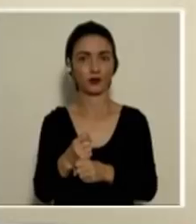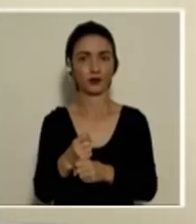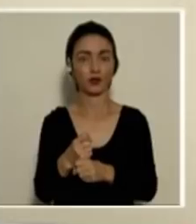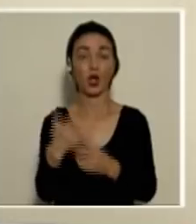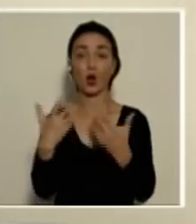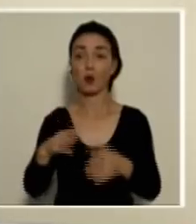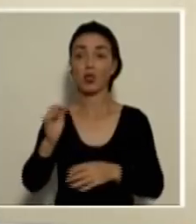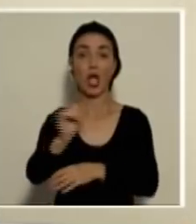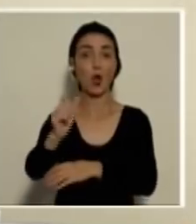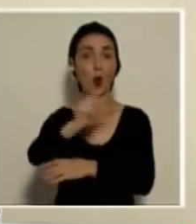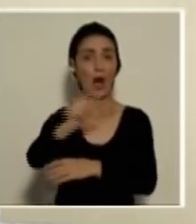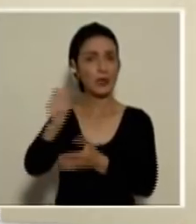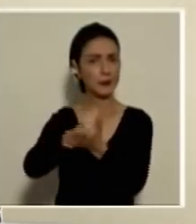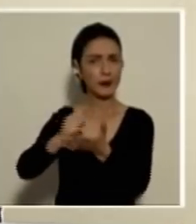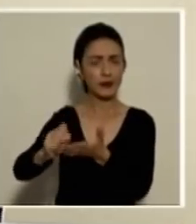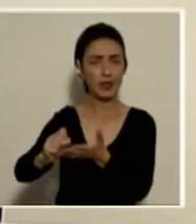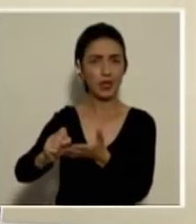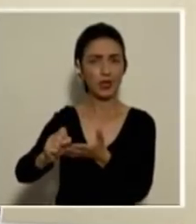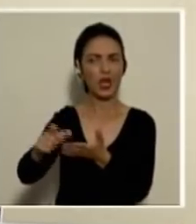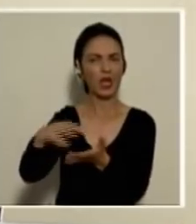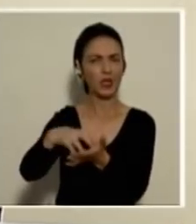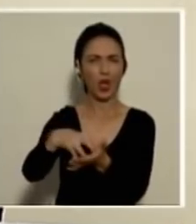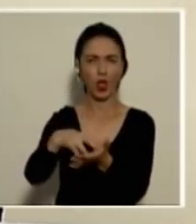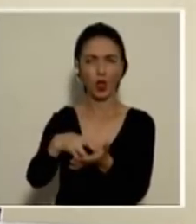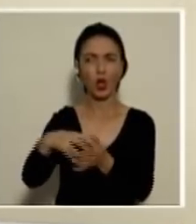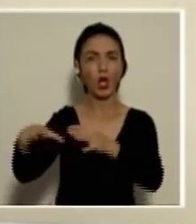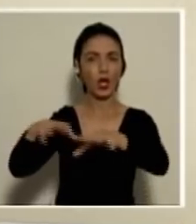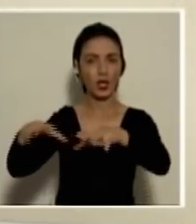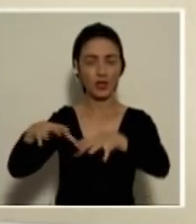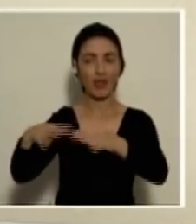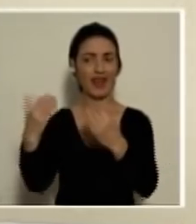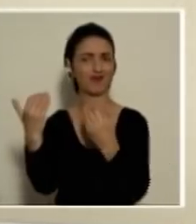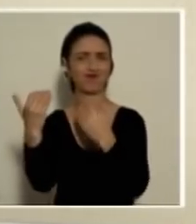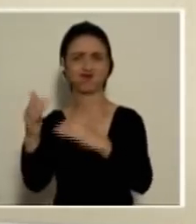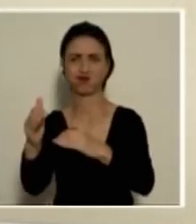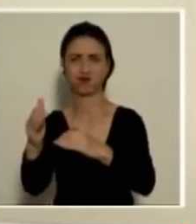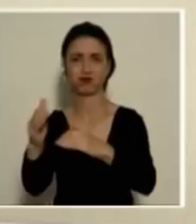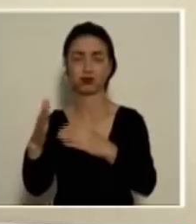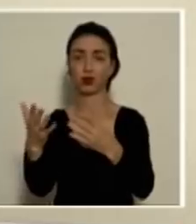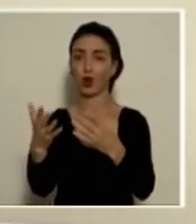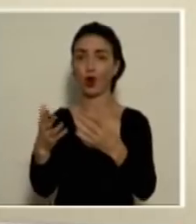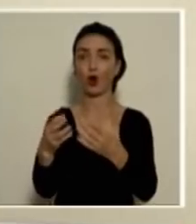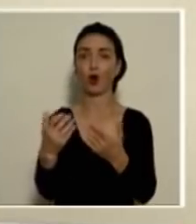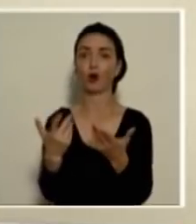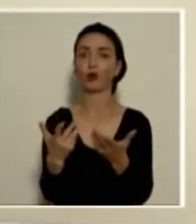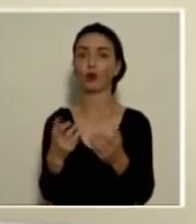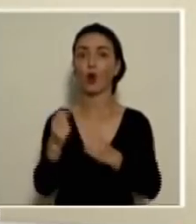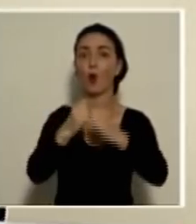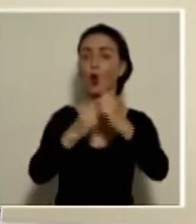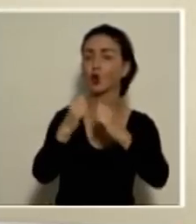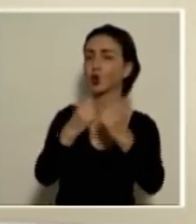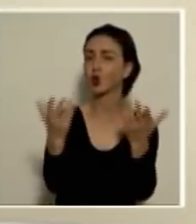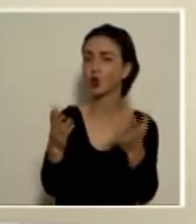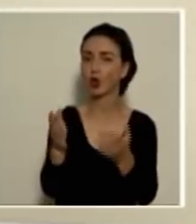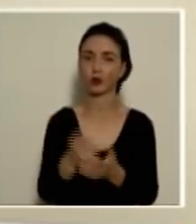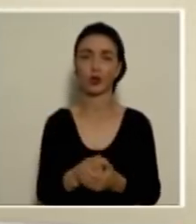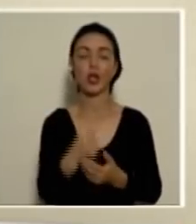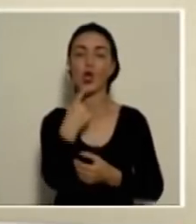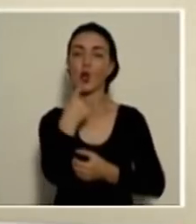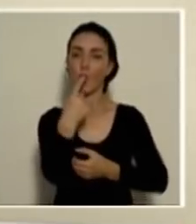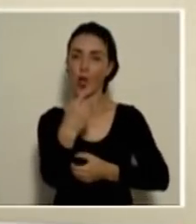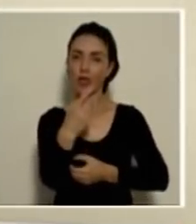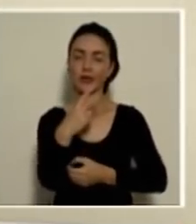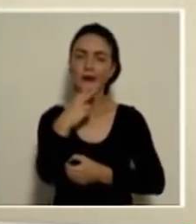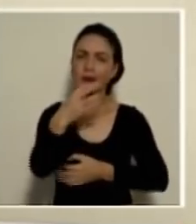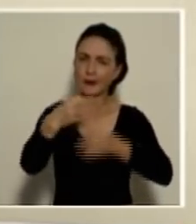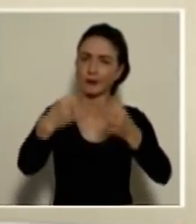como se hizo en Semana Santa. ¿Quedó esa duda si esas actividades quedan restringidas, como se informó con la construcción? Bueno, yo les voy a decir y les voy a hablar con